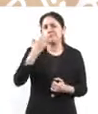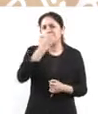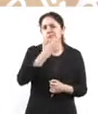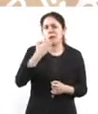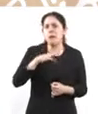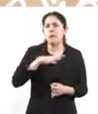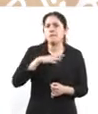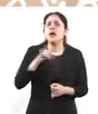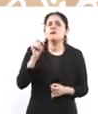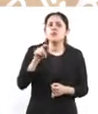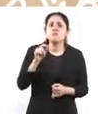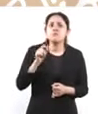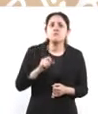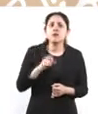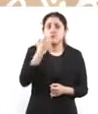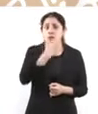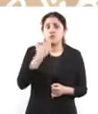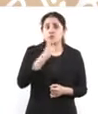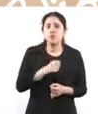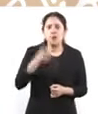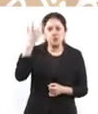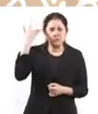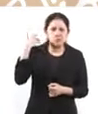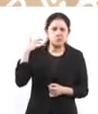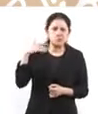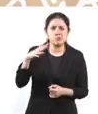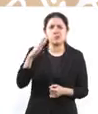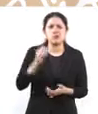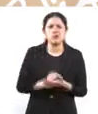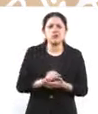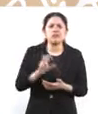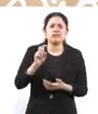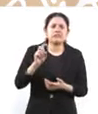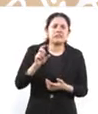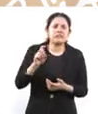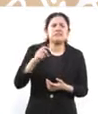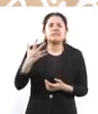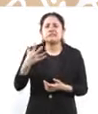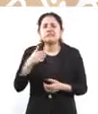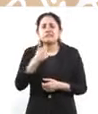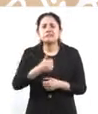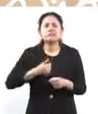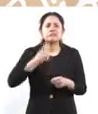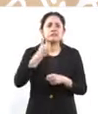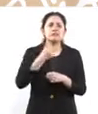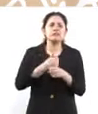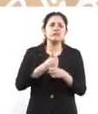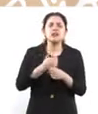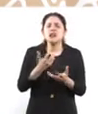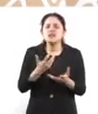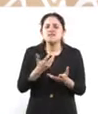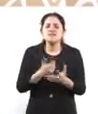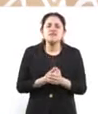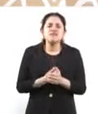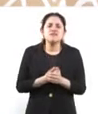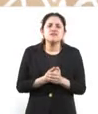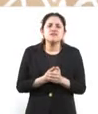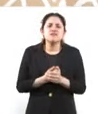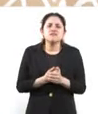también hay escuelas que tienen 30, 35 años privadas y que inclusive tienen